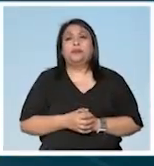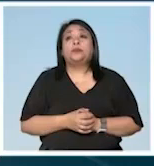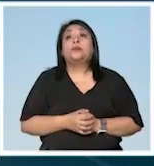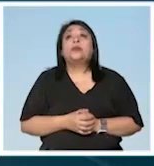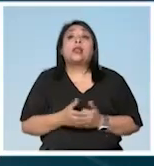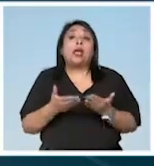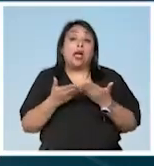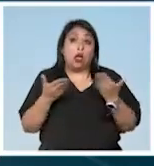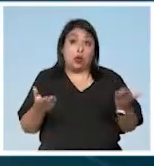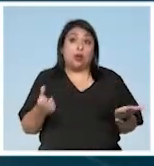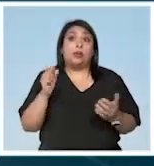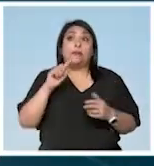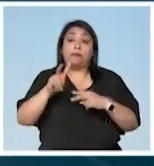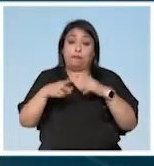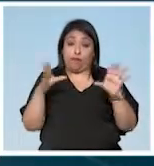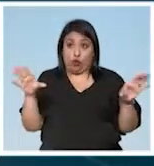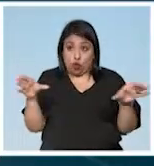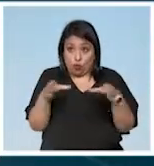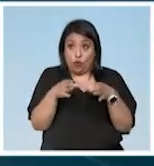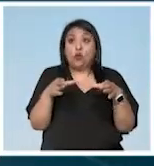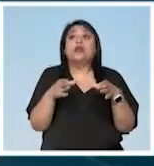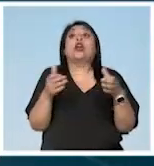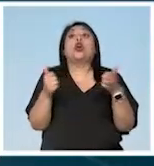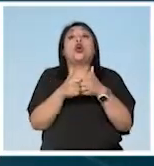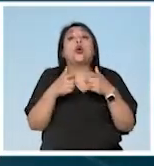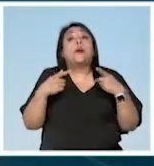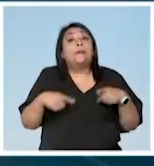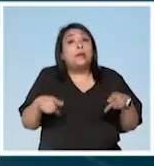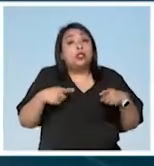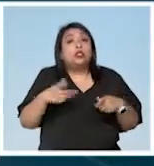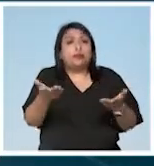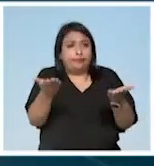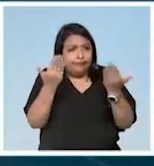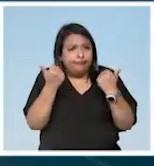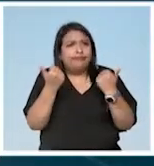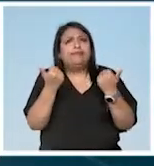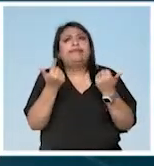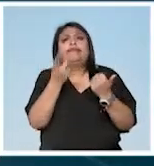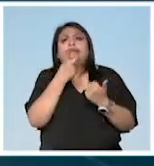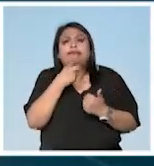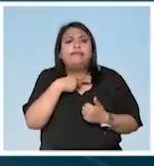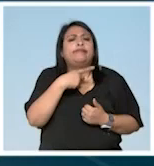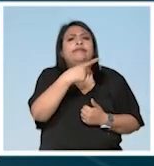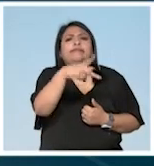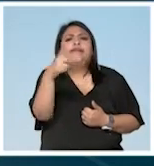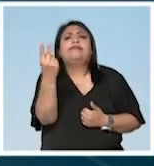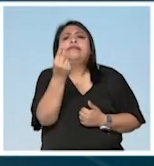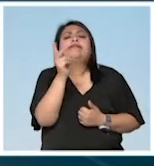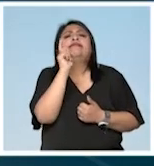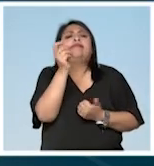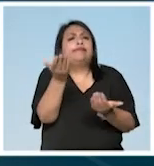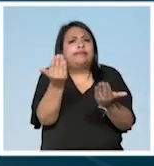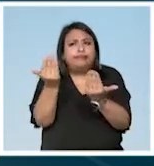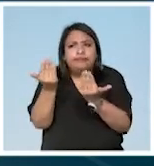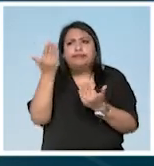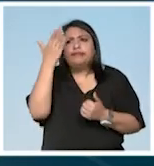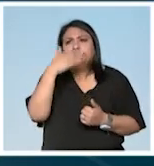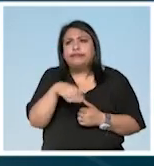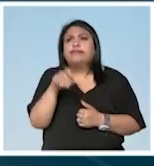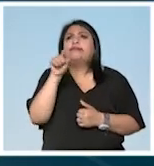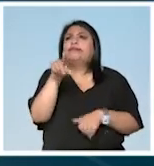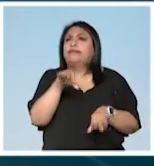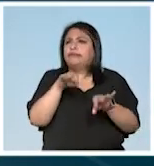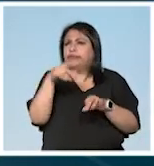Ahora hay que ir a la comunidad, hay que ir con la gente, hay que escuchar a ver cuáles son las necesidades de la gente y